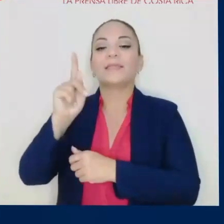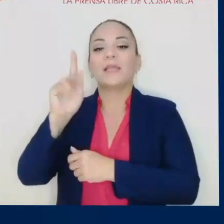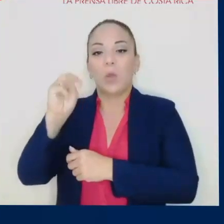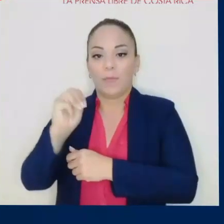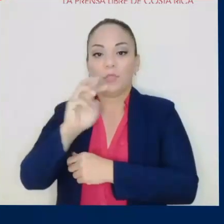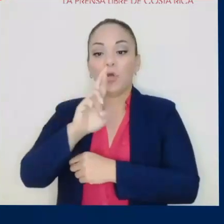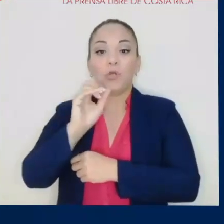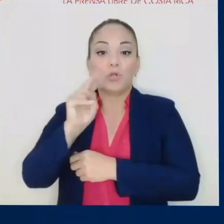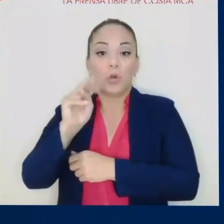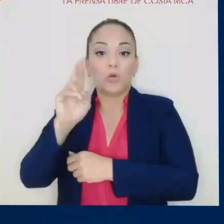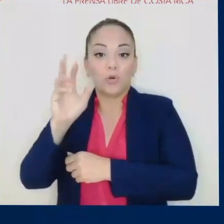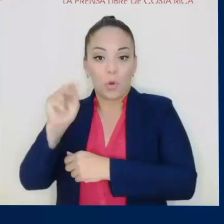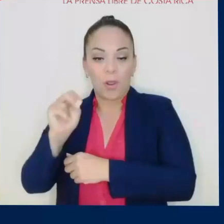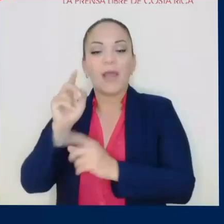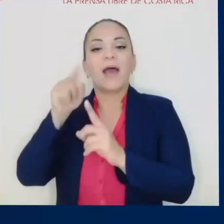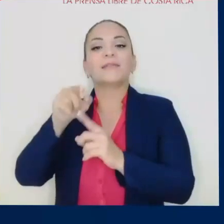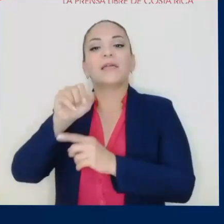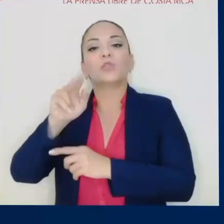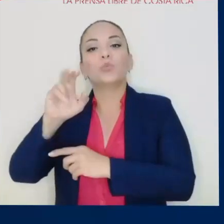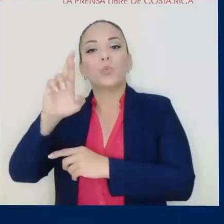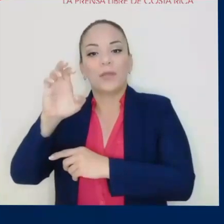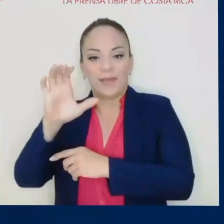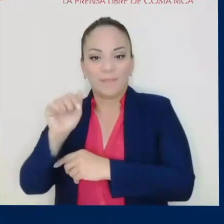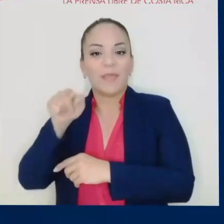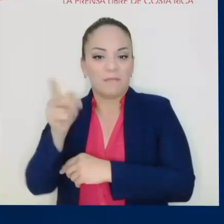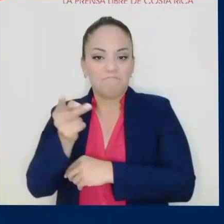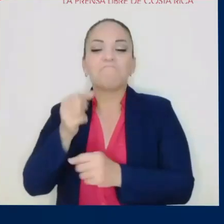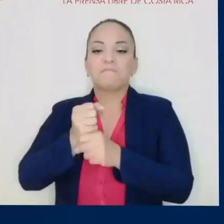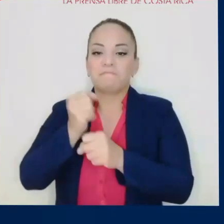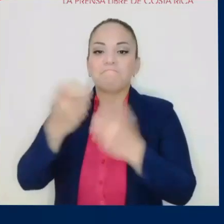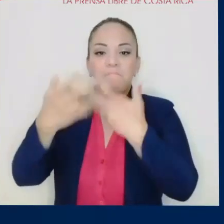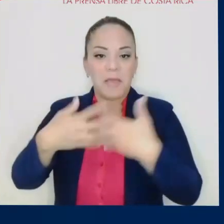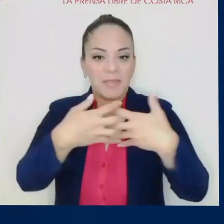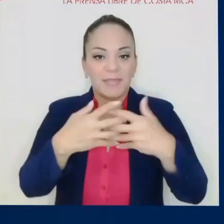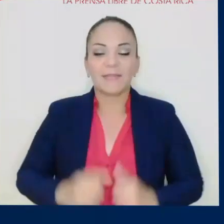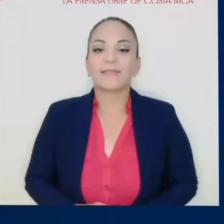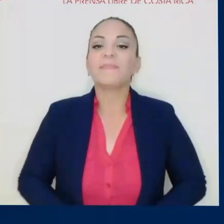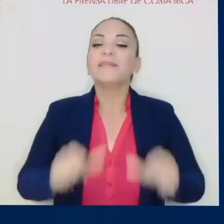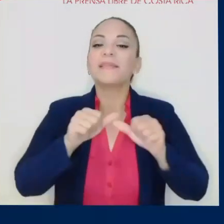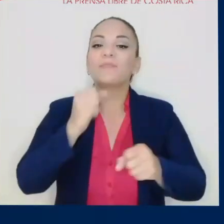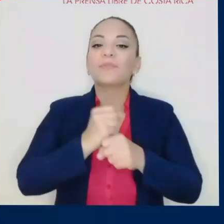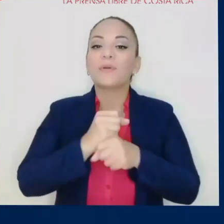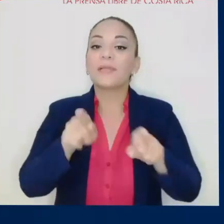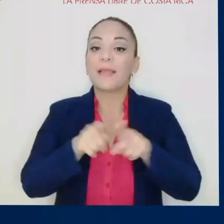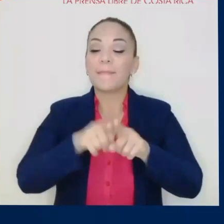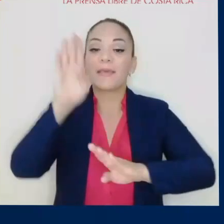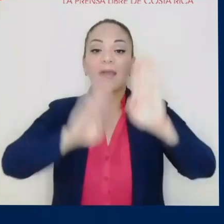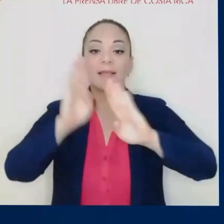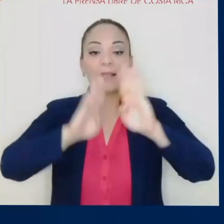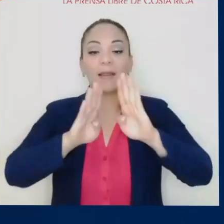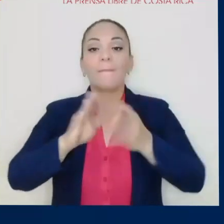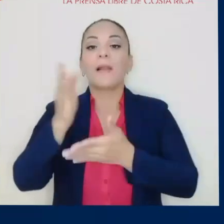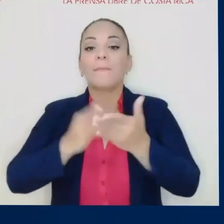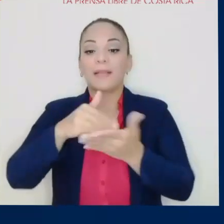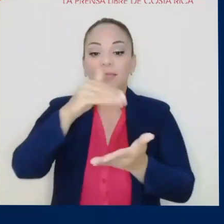kilómetros de Ronrón Alto Azucre, que ya está la maquinaria en sitio, trabajando. Y seguimos trabajando en sacar la